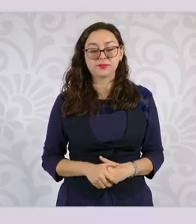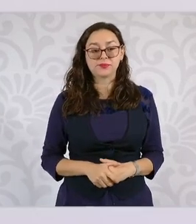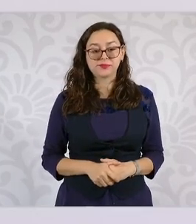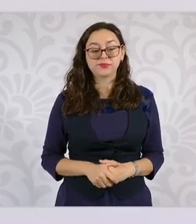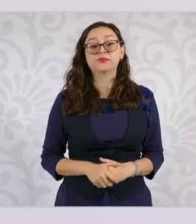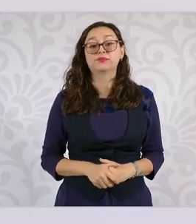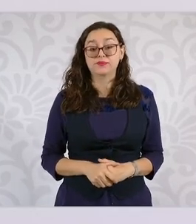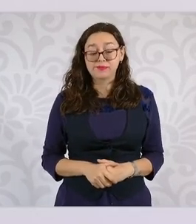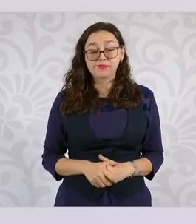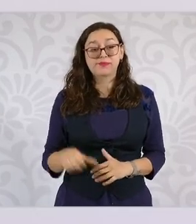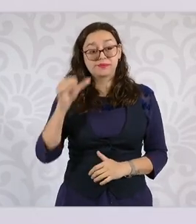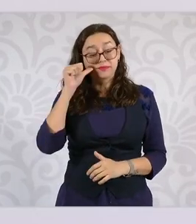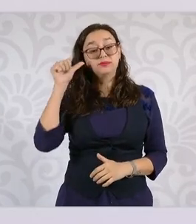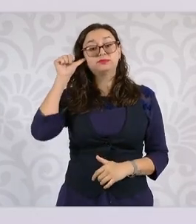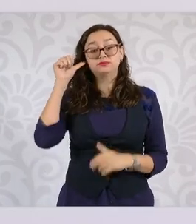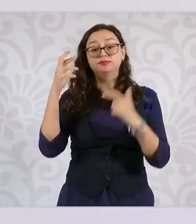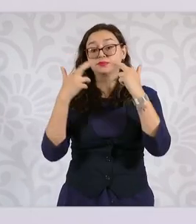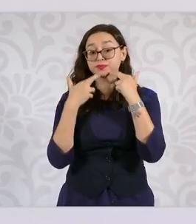reunión.